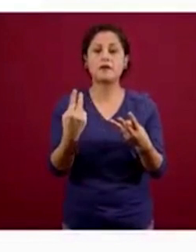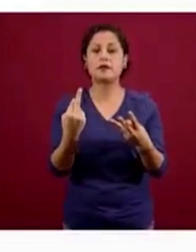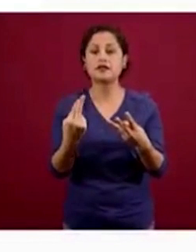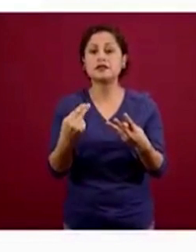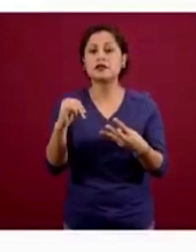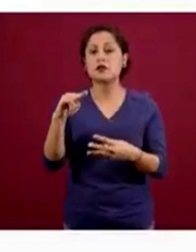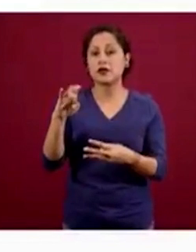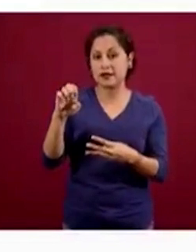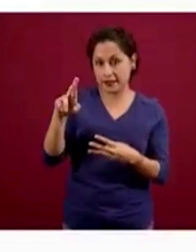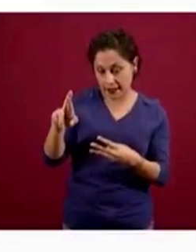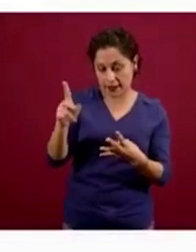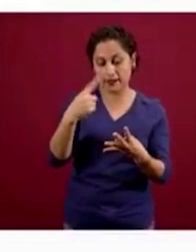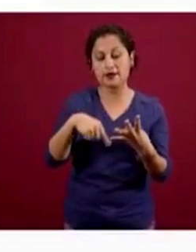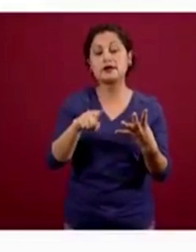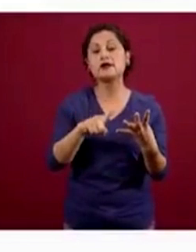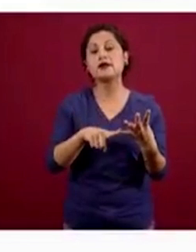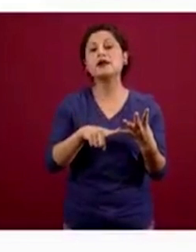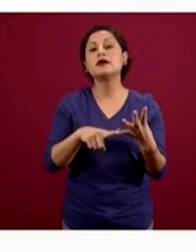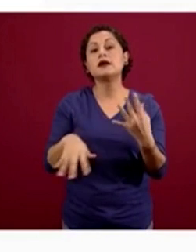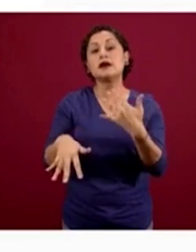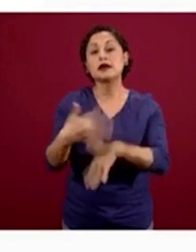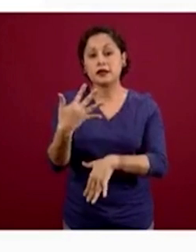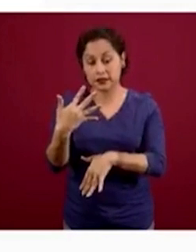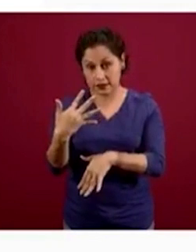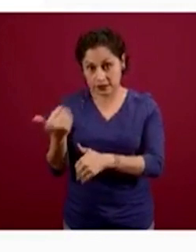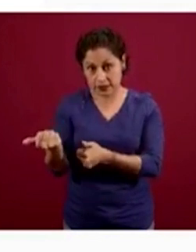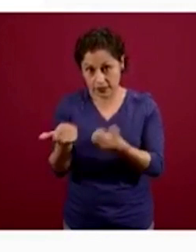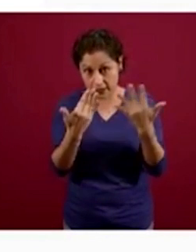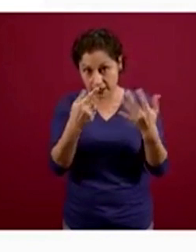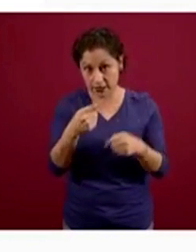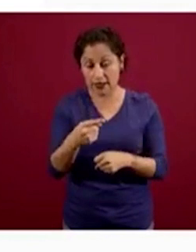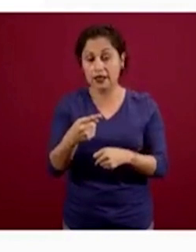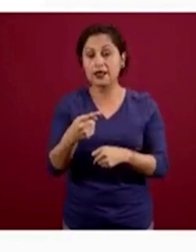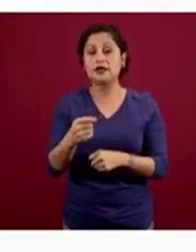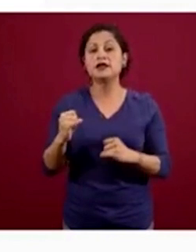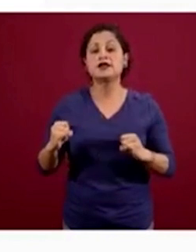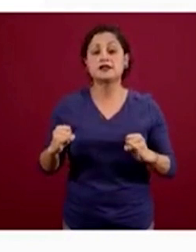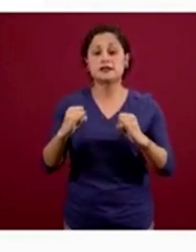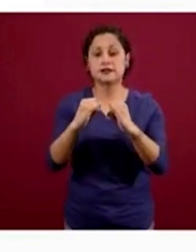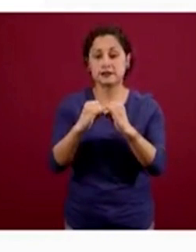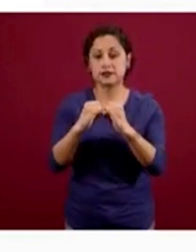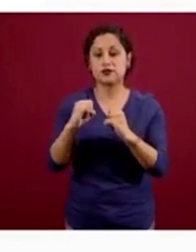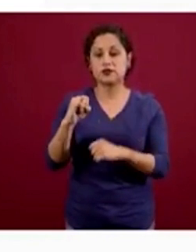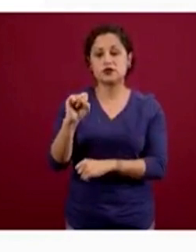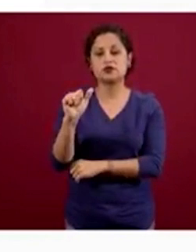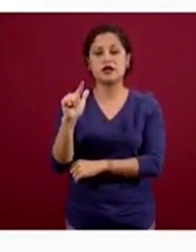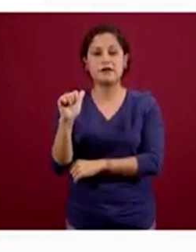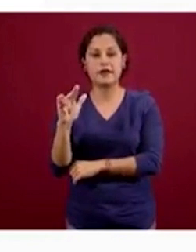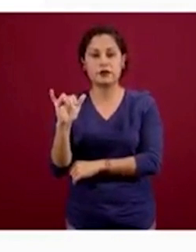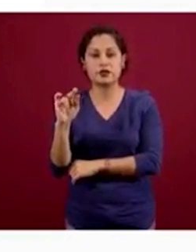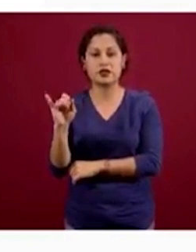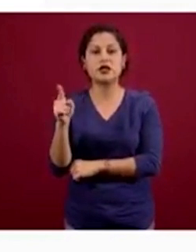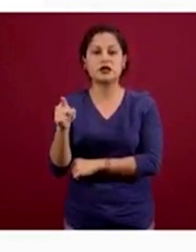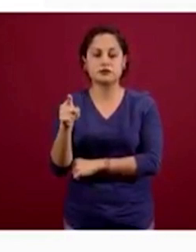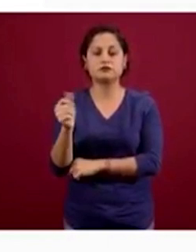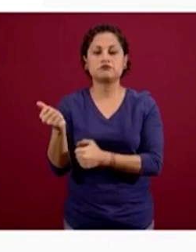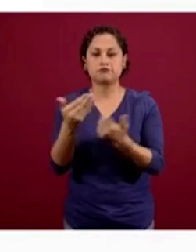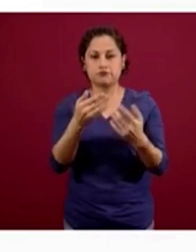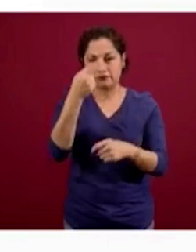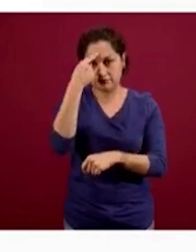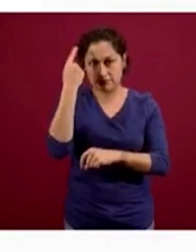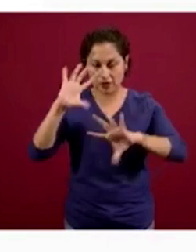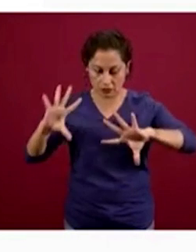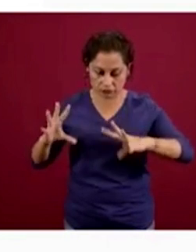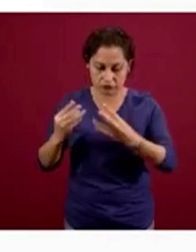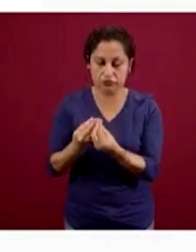y 15 en el Instituto Nacional de Ciencias Médicas y Nutrición Salvador Subirán, para un total de